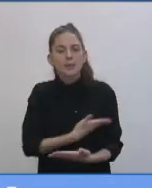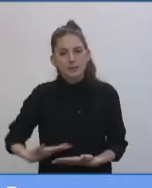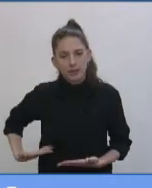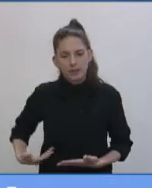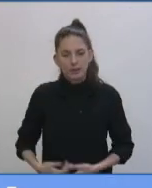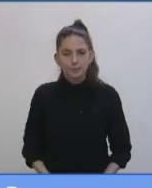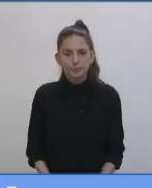presidenta. Gracias.